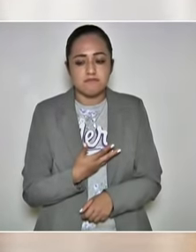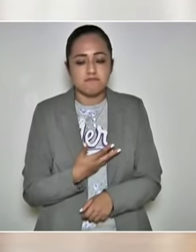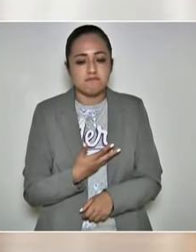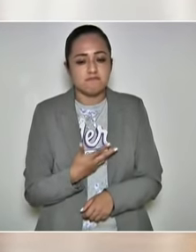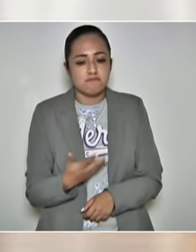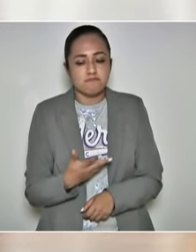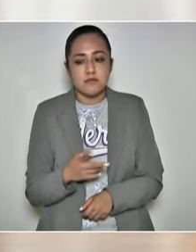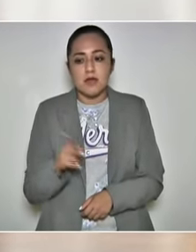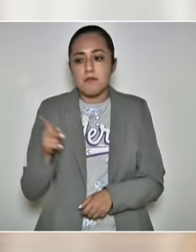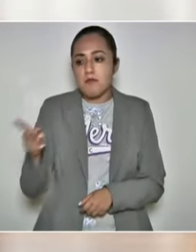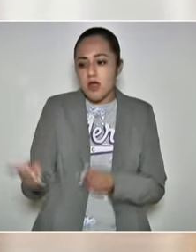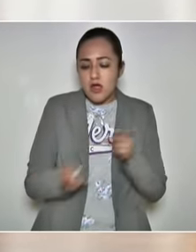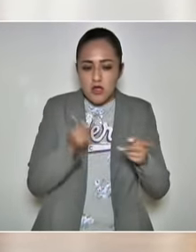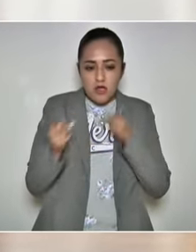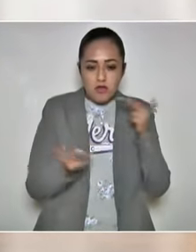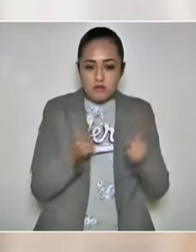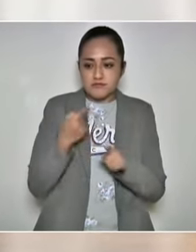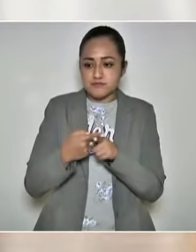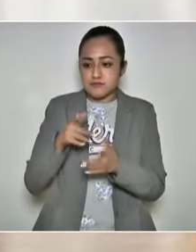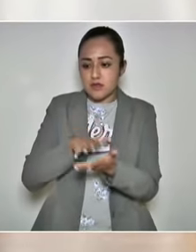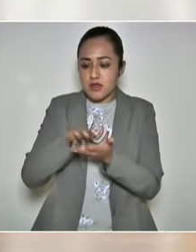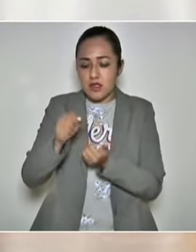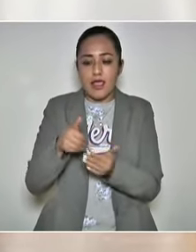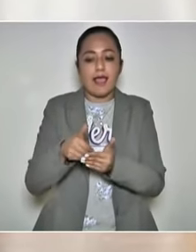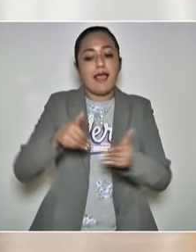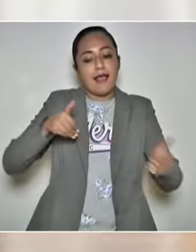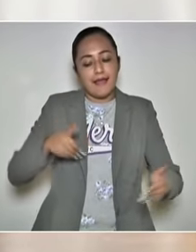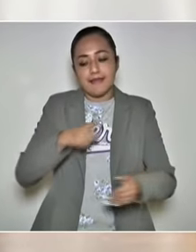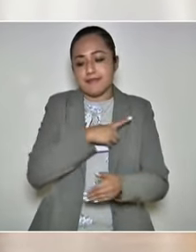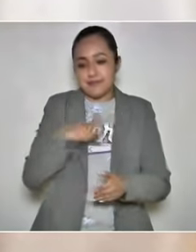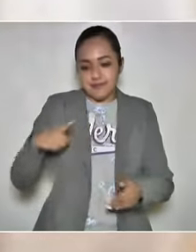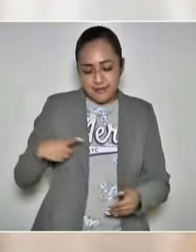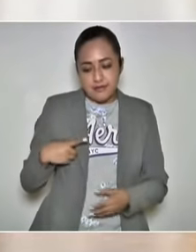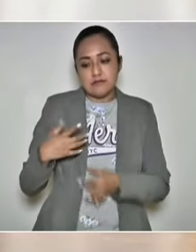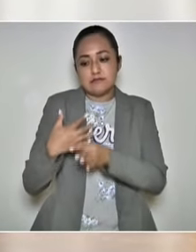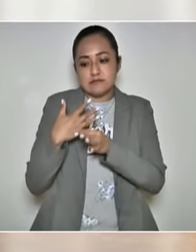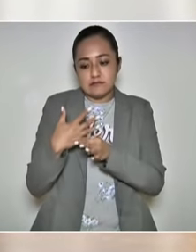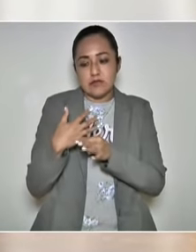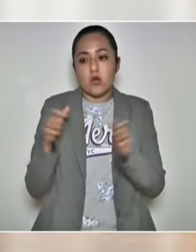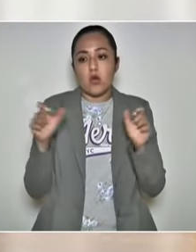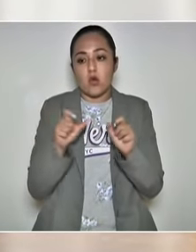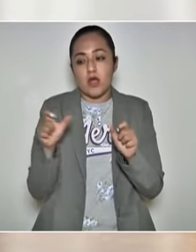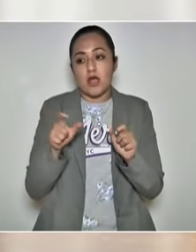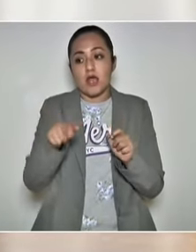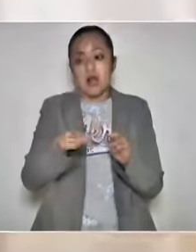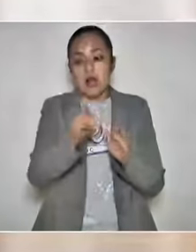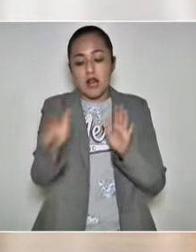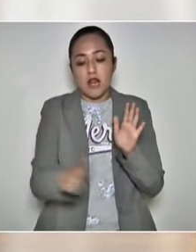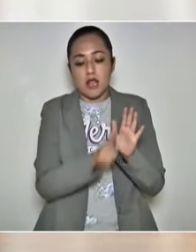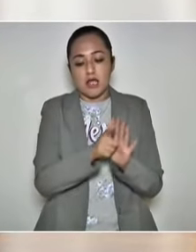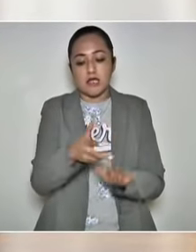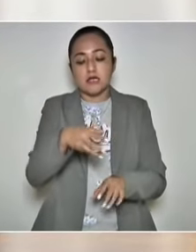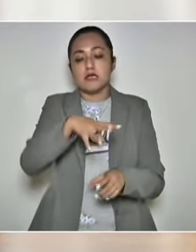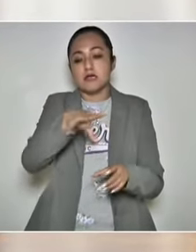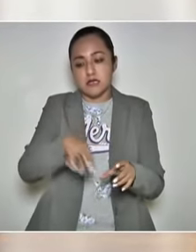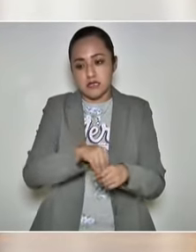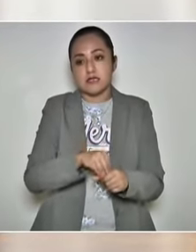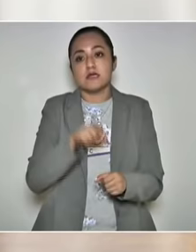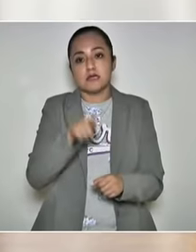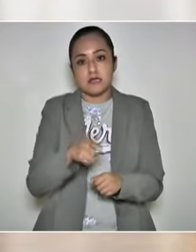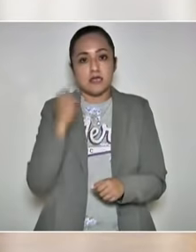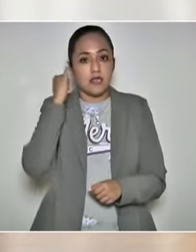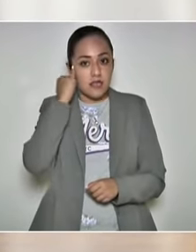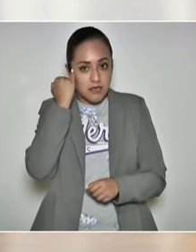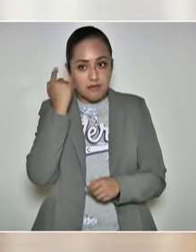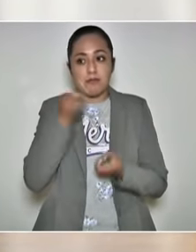consultas que la Constitución prevé cuando se trata de leyes que incluyen a indígenas, que